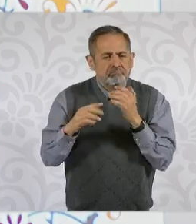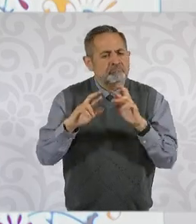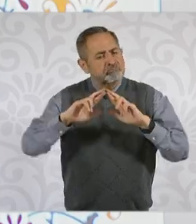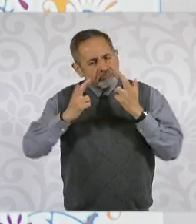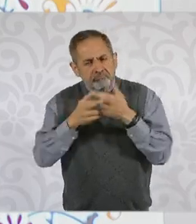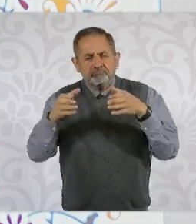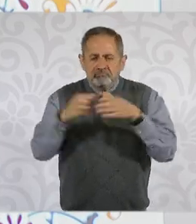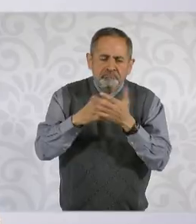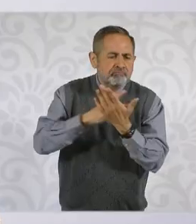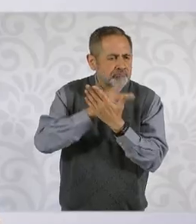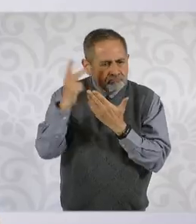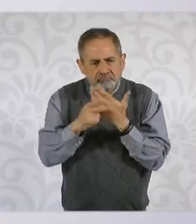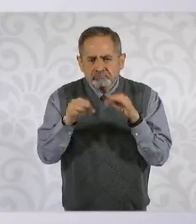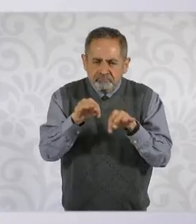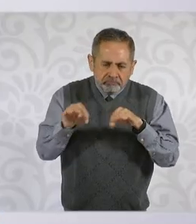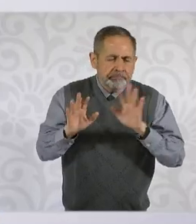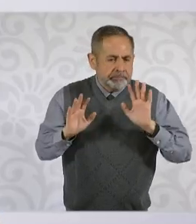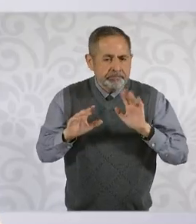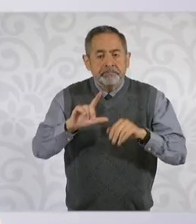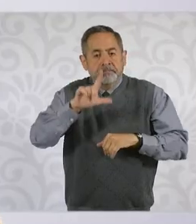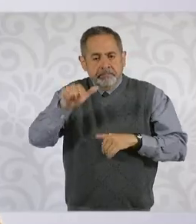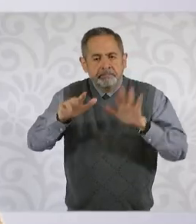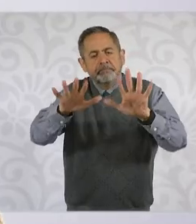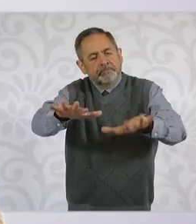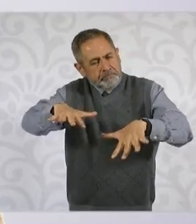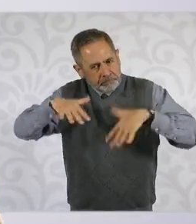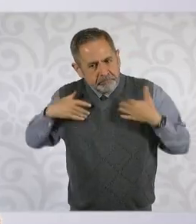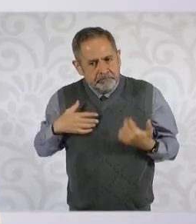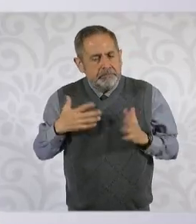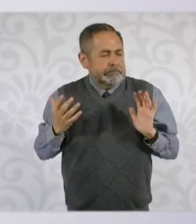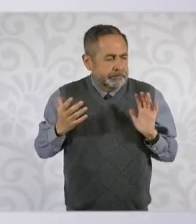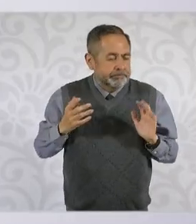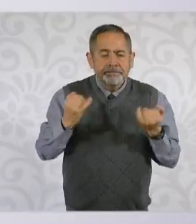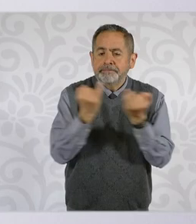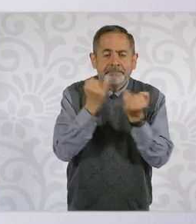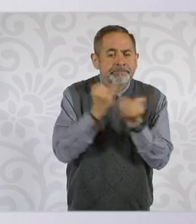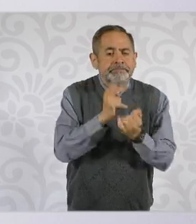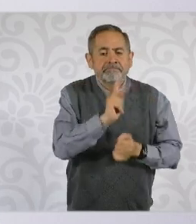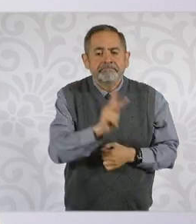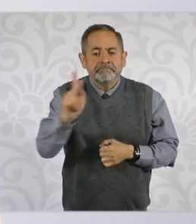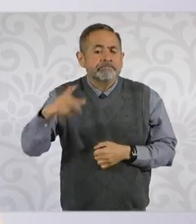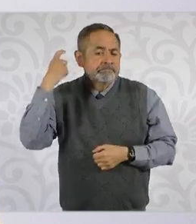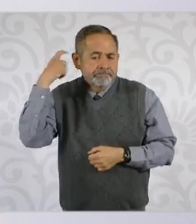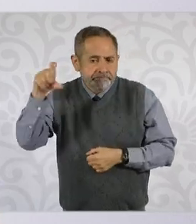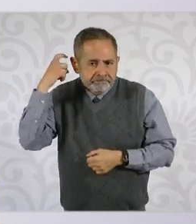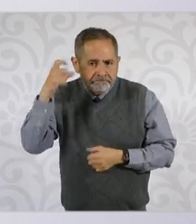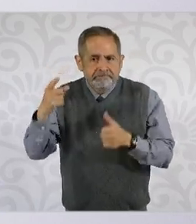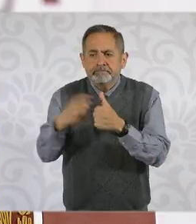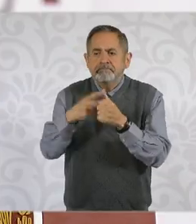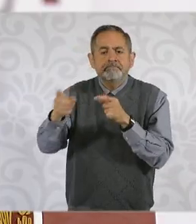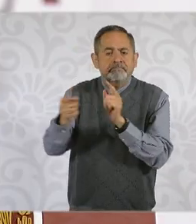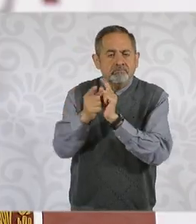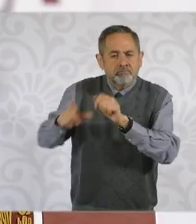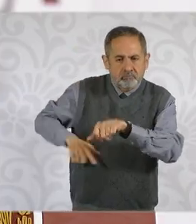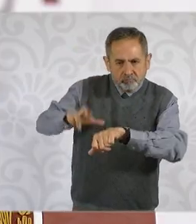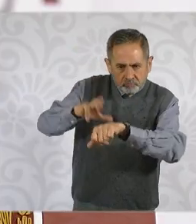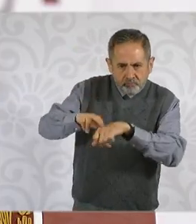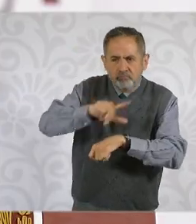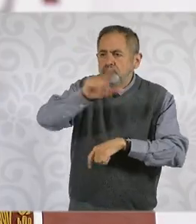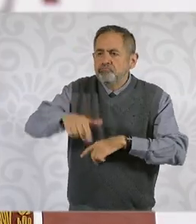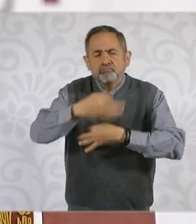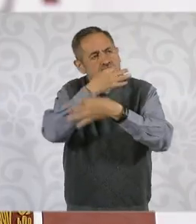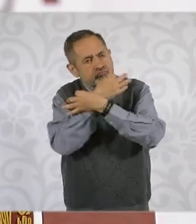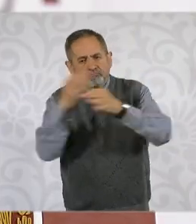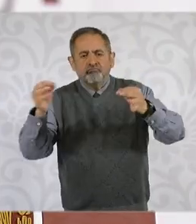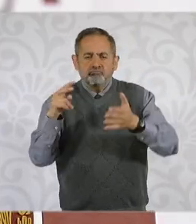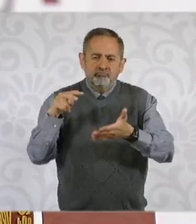después tuvimos el evento. Y en Querétaro fue igual, nos reunimos con el gobernador y después tuvimos el evento de anuncio